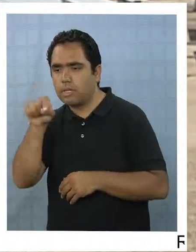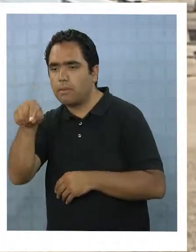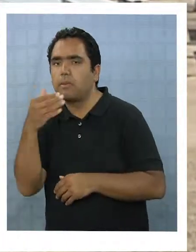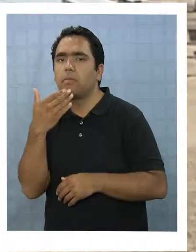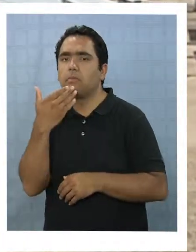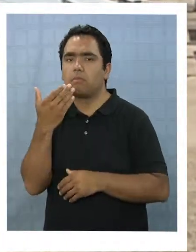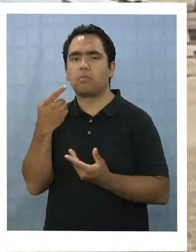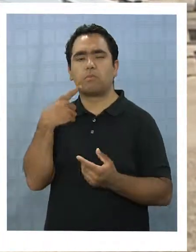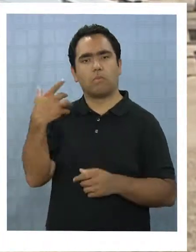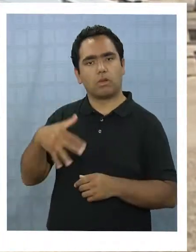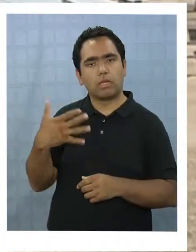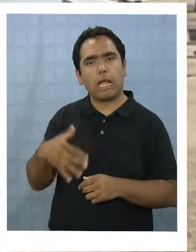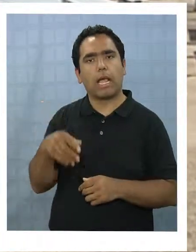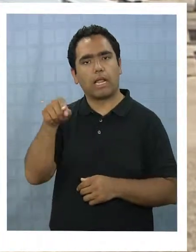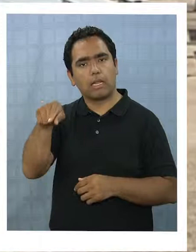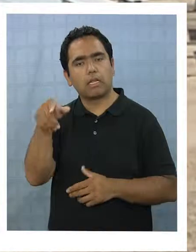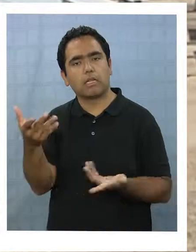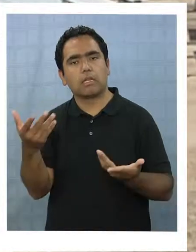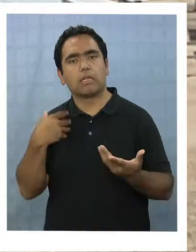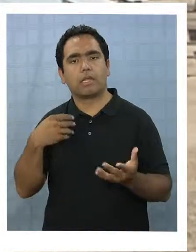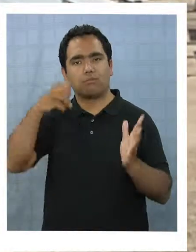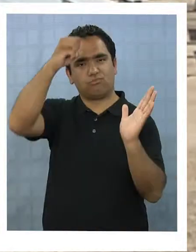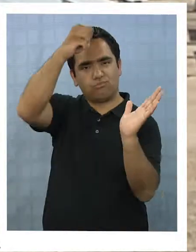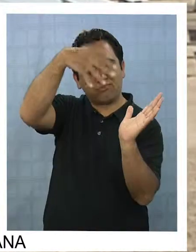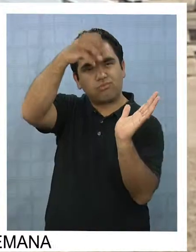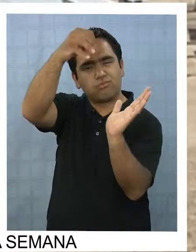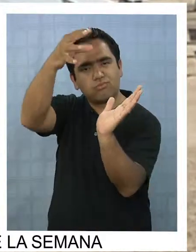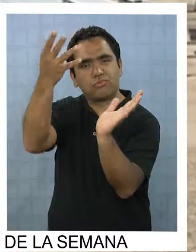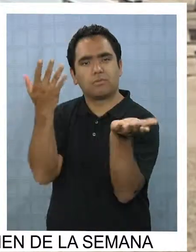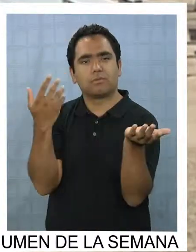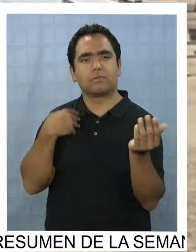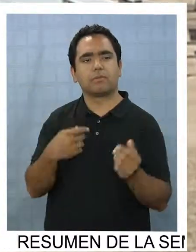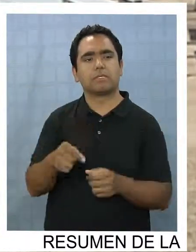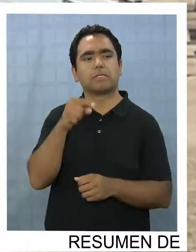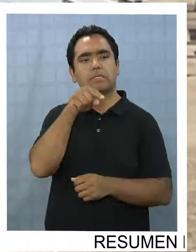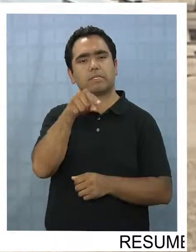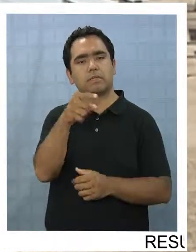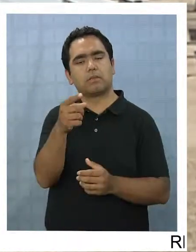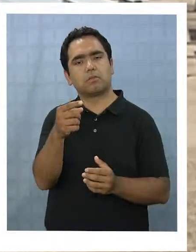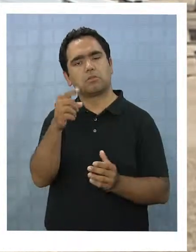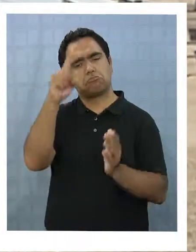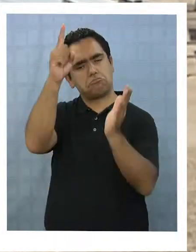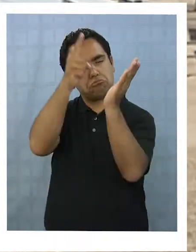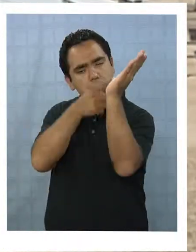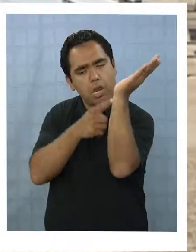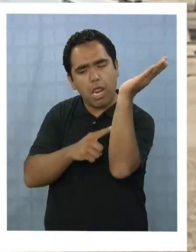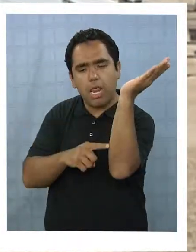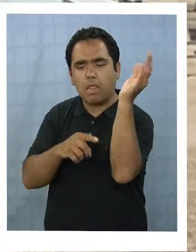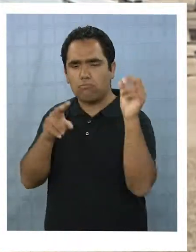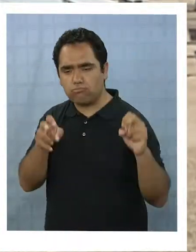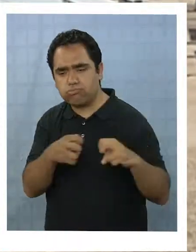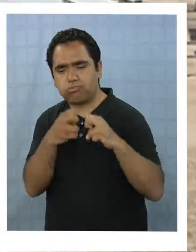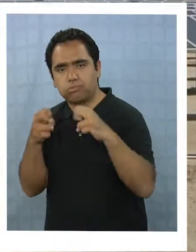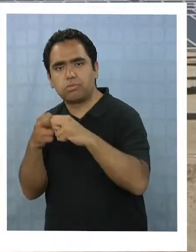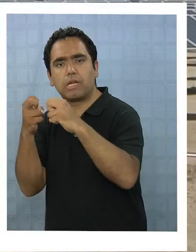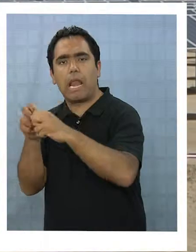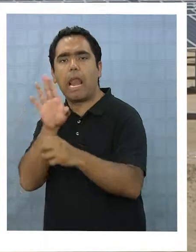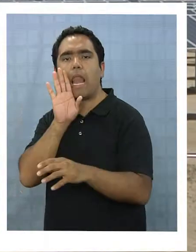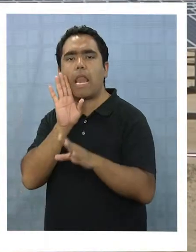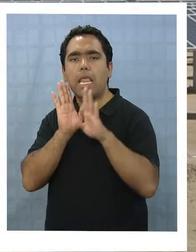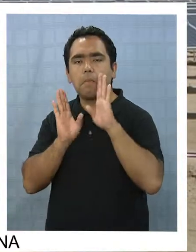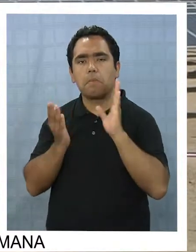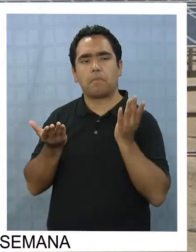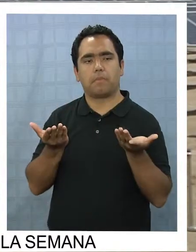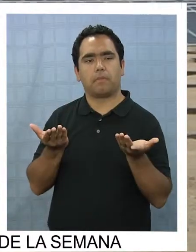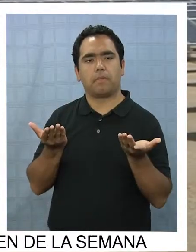es importante va ser para, más que nada, para la planta que tienen ellos, va a ser como se dice una electricidad limpia para la que uno humano quiere